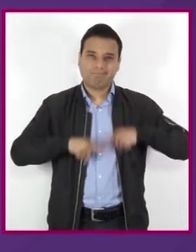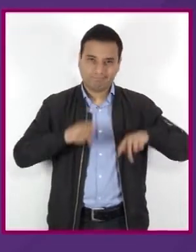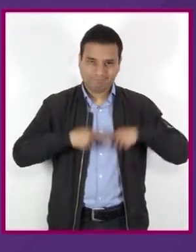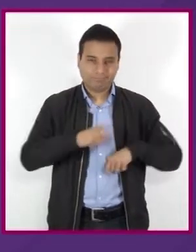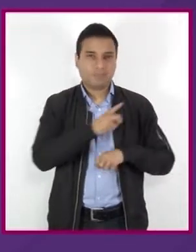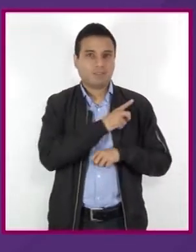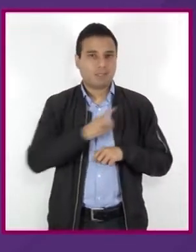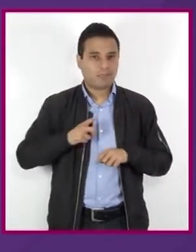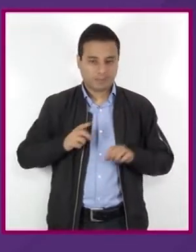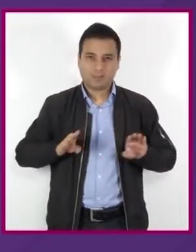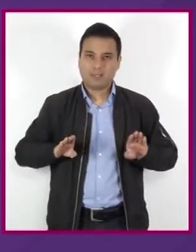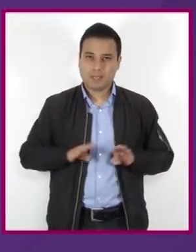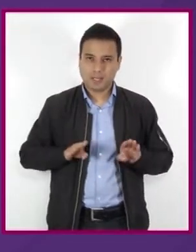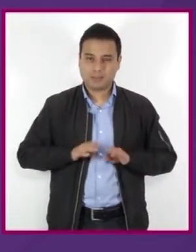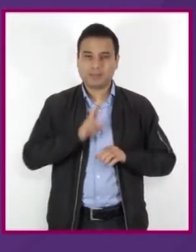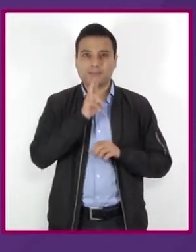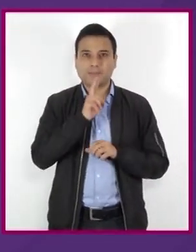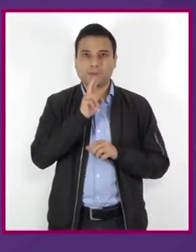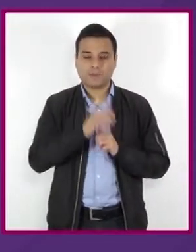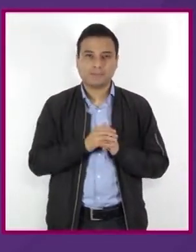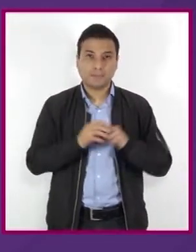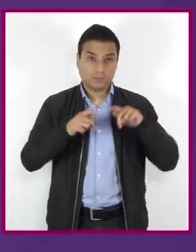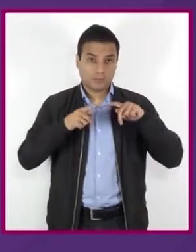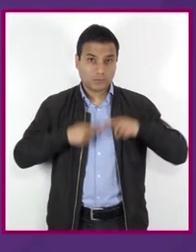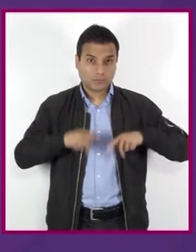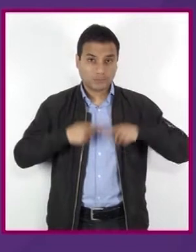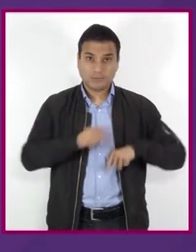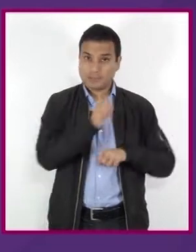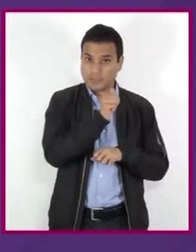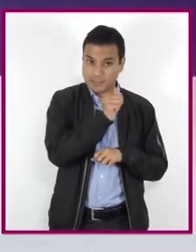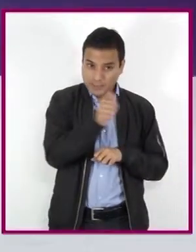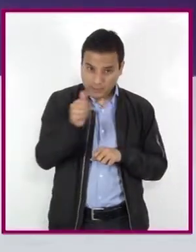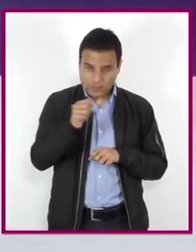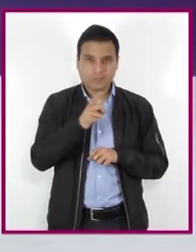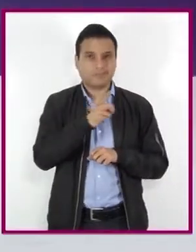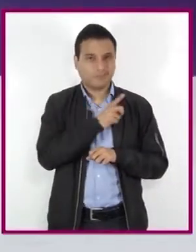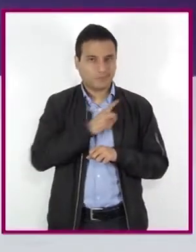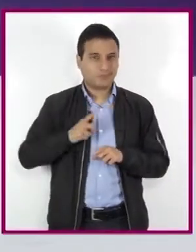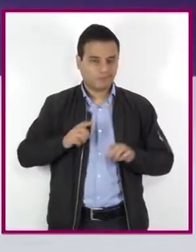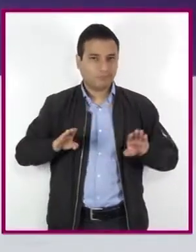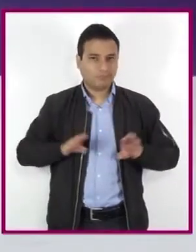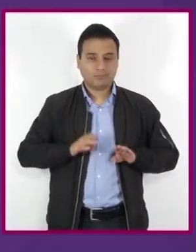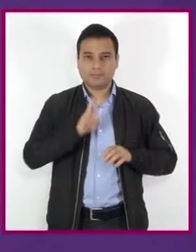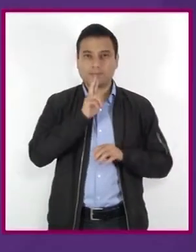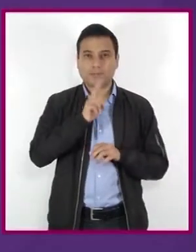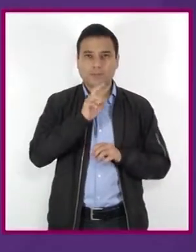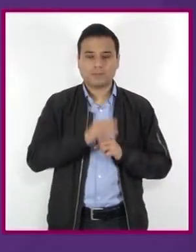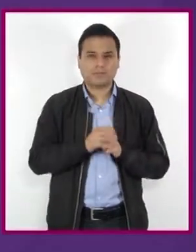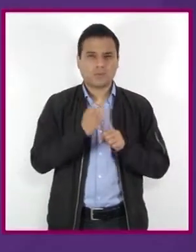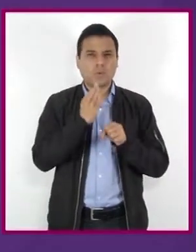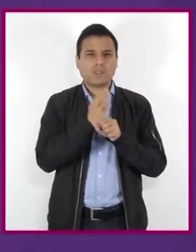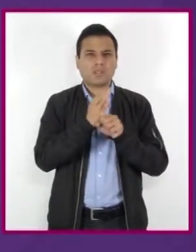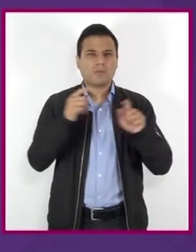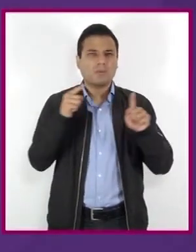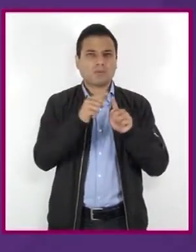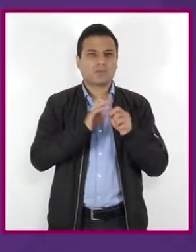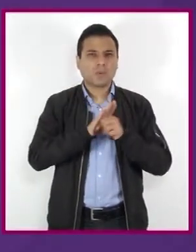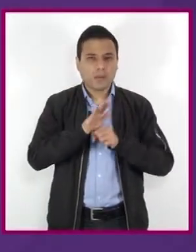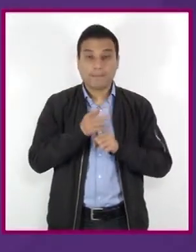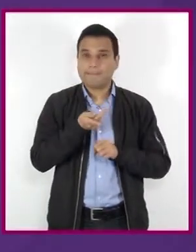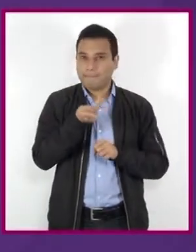Cada uno de nosotros debe trabajar para su propia mejora. El propósito de esta sesión es plantear preguntas,